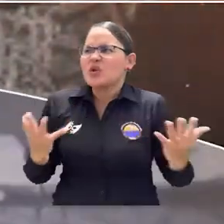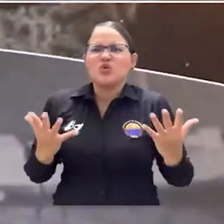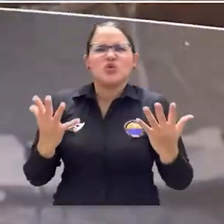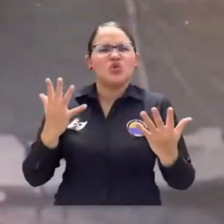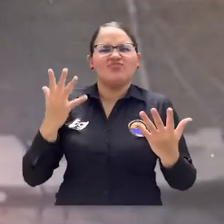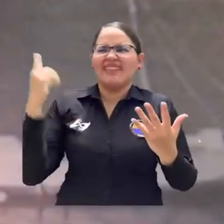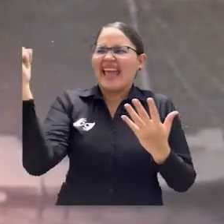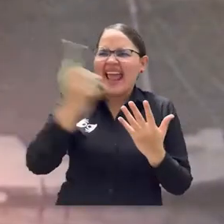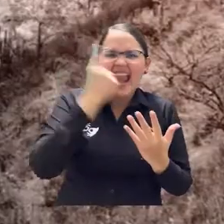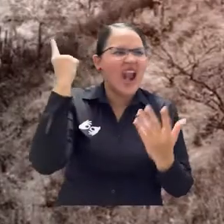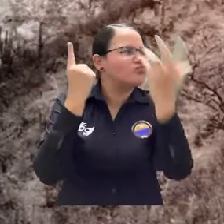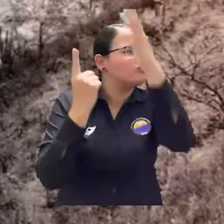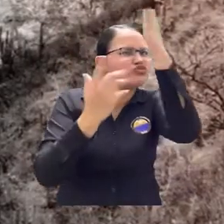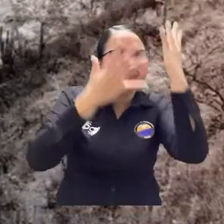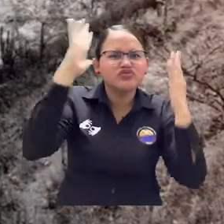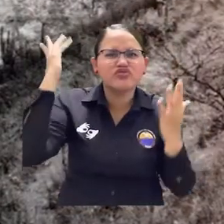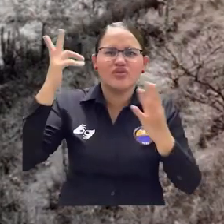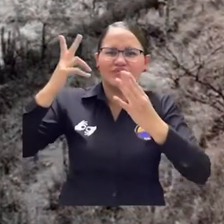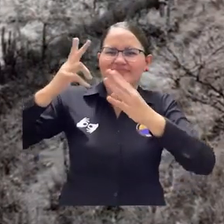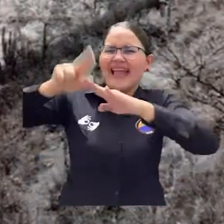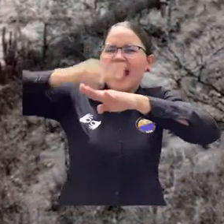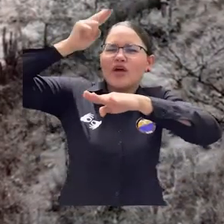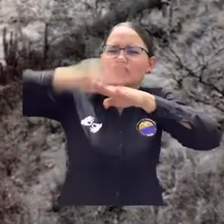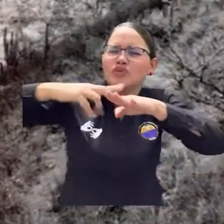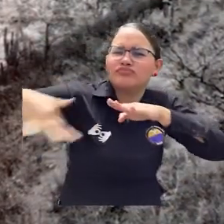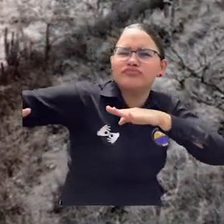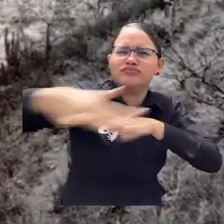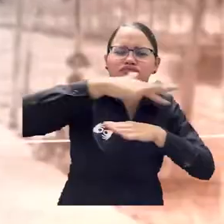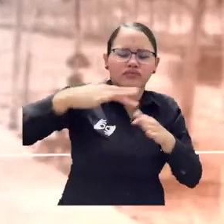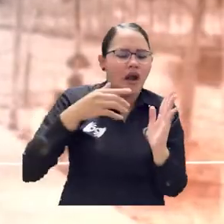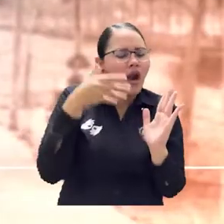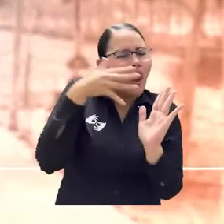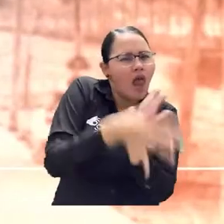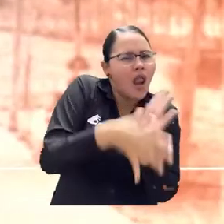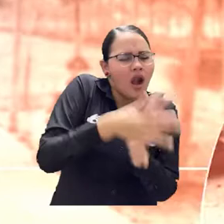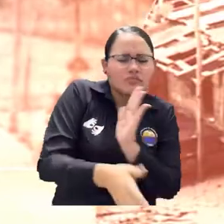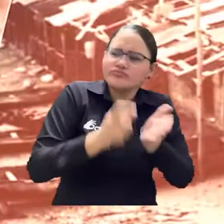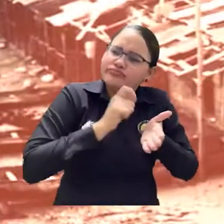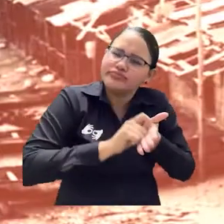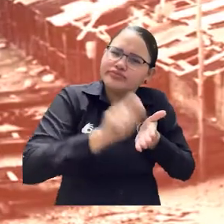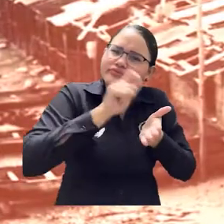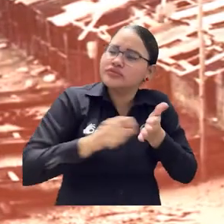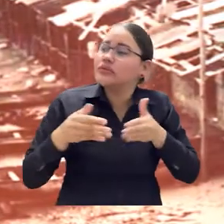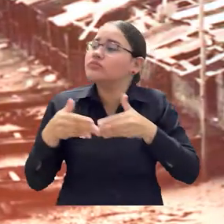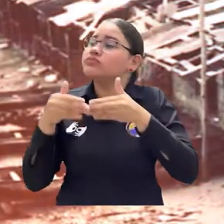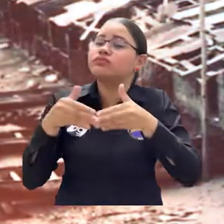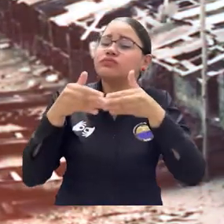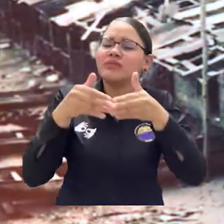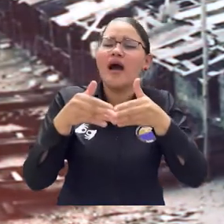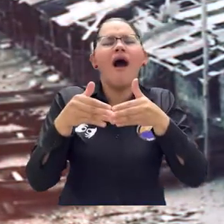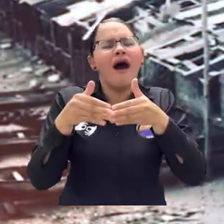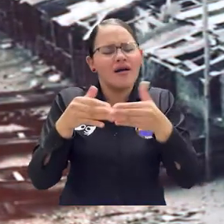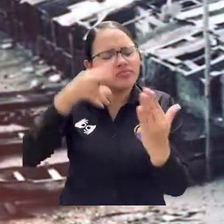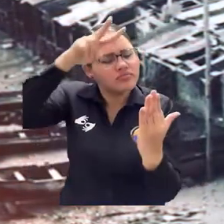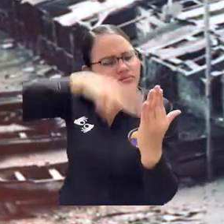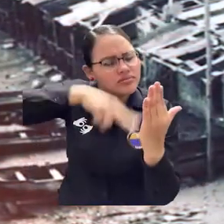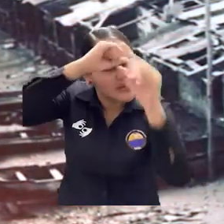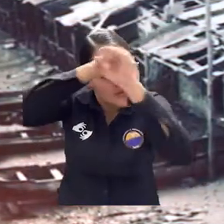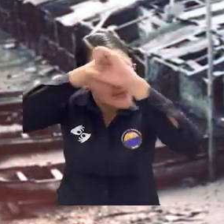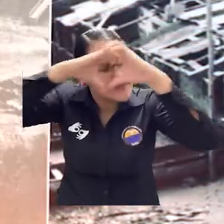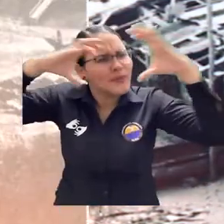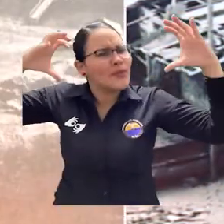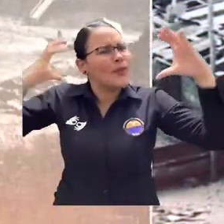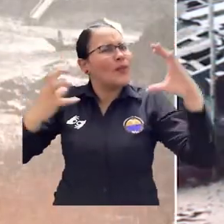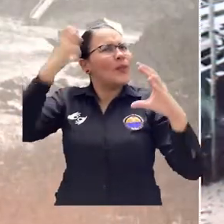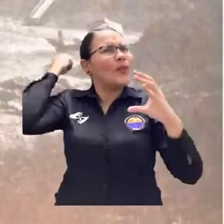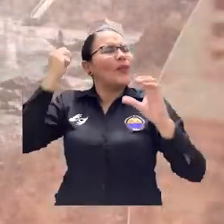mostraba la fauna, la naturaleza, las condiciones de la sociedad, que nos remonta a lo que era este territorio a